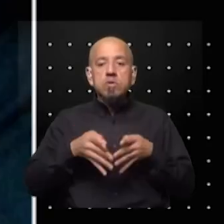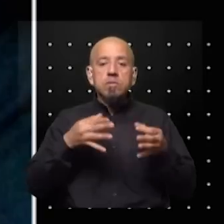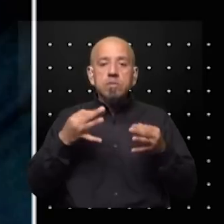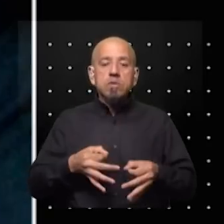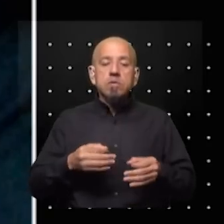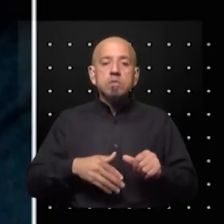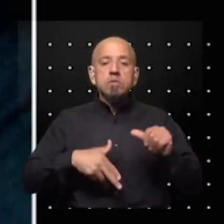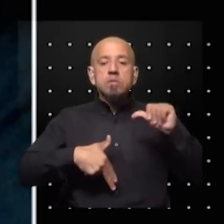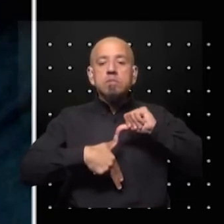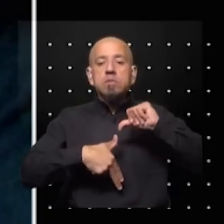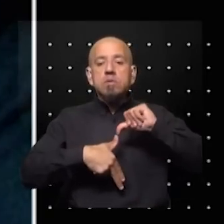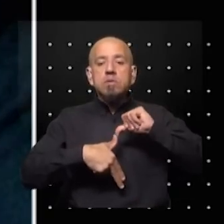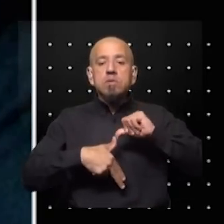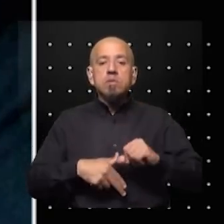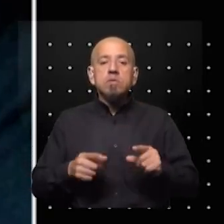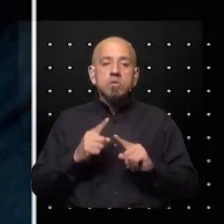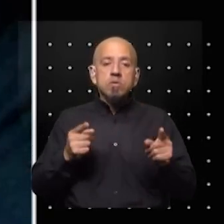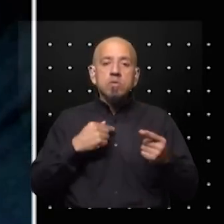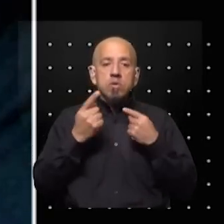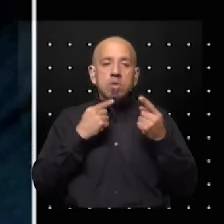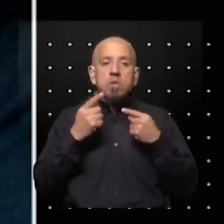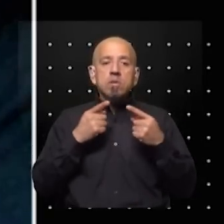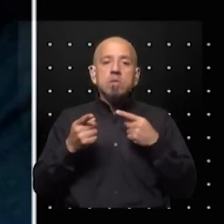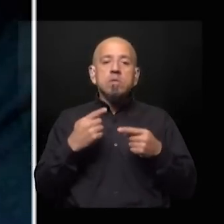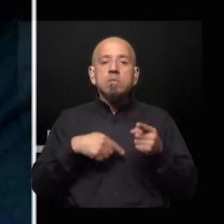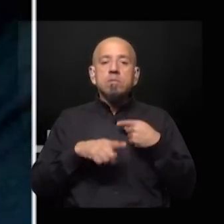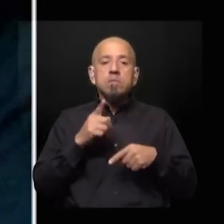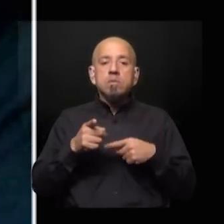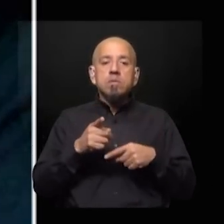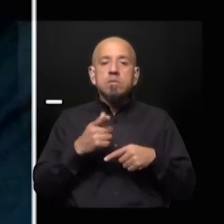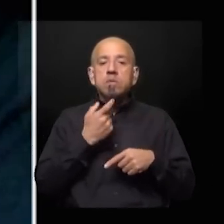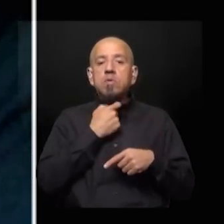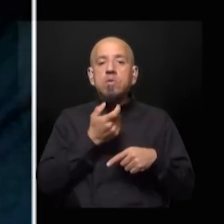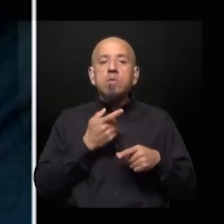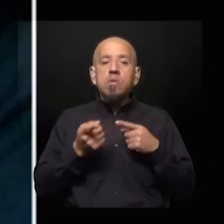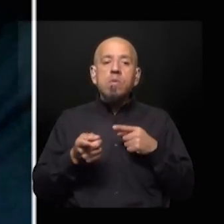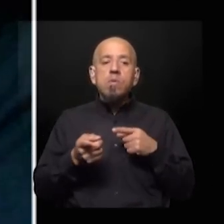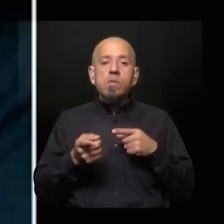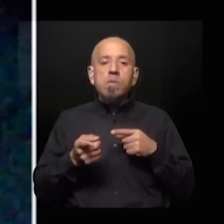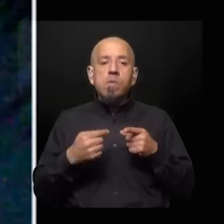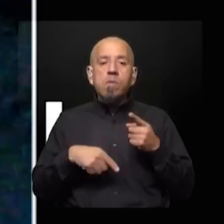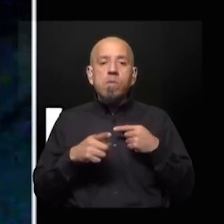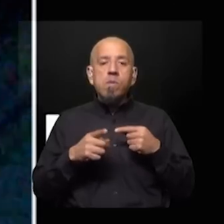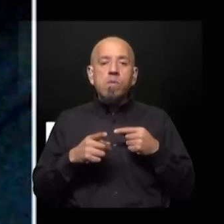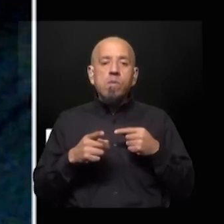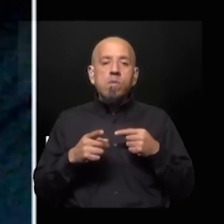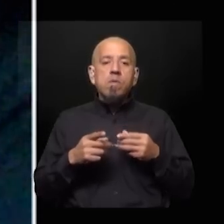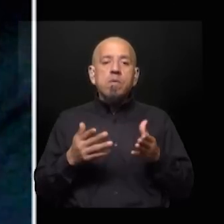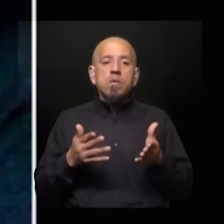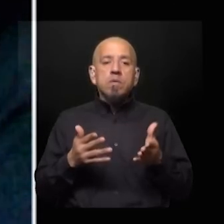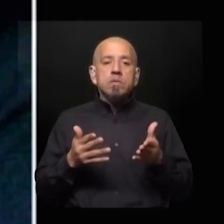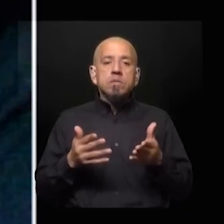Latina fuera capaz tal vez no de hablar con una sola voz pero de hablar con una voz menos disonante que la actual con intereses tan alejados